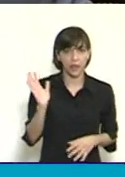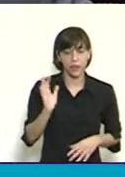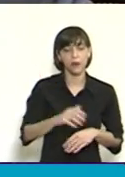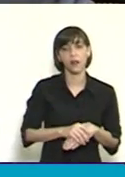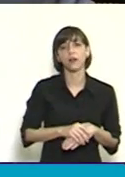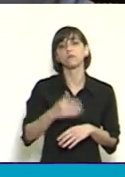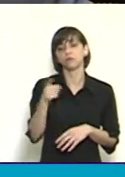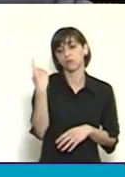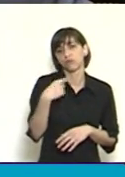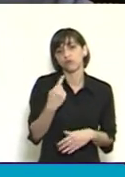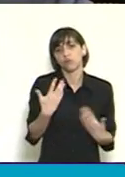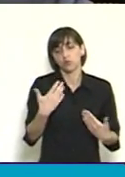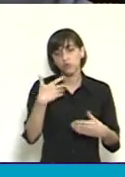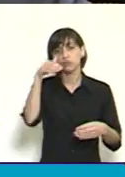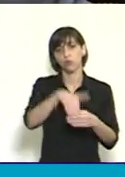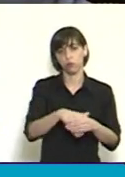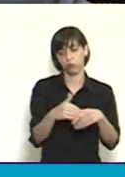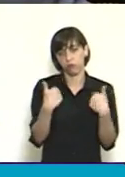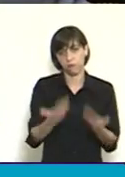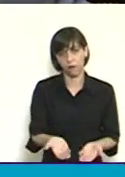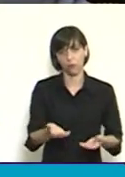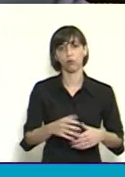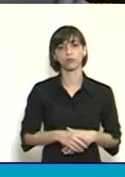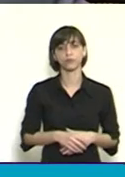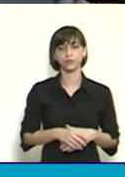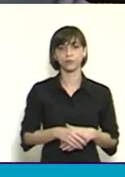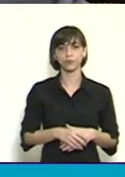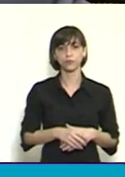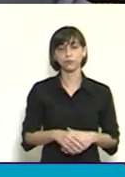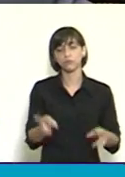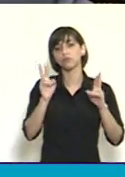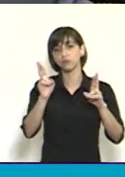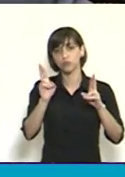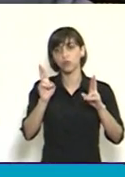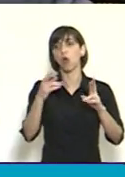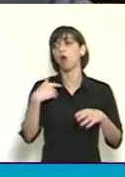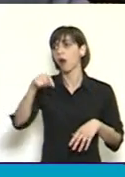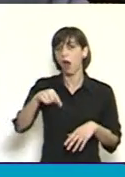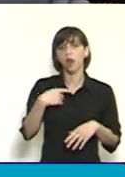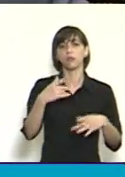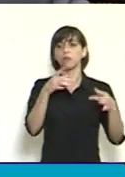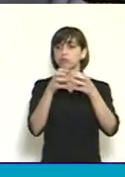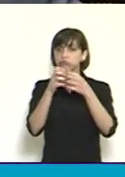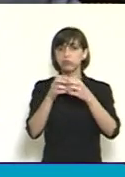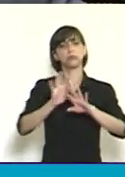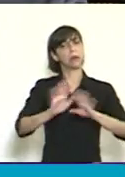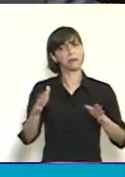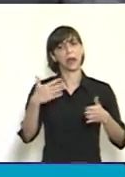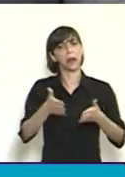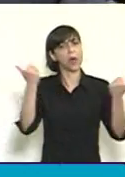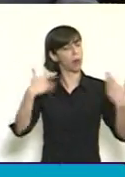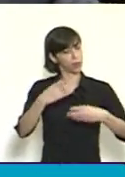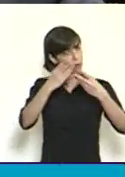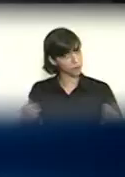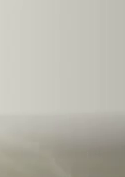fundamentos vamos a acompañar el proyecto y esperamos que se complete brevemente el trámite y sea una ley y este organismo pueda empezar a actuar.